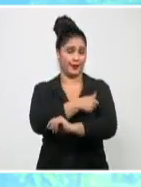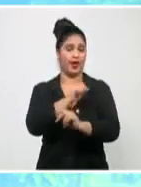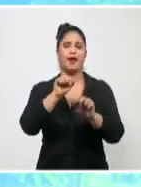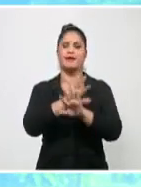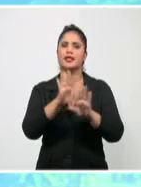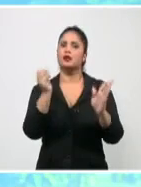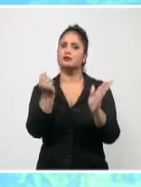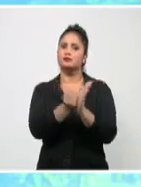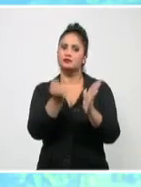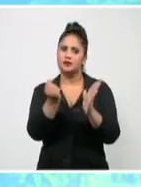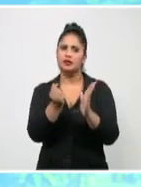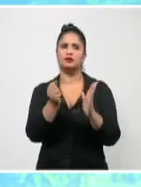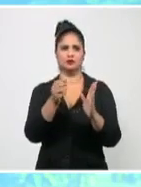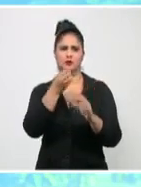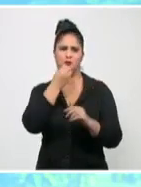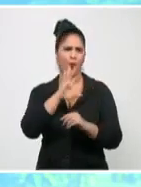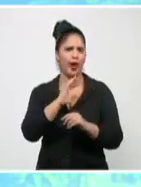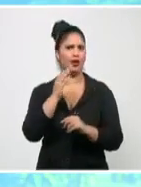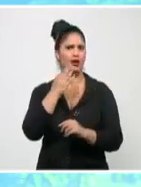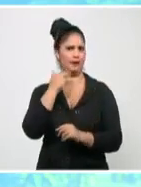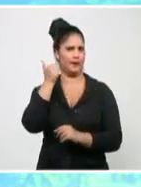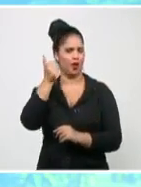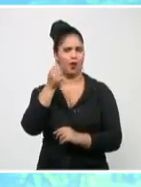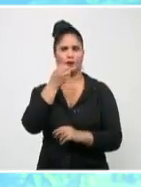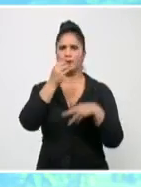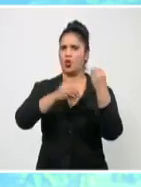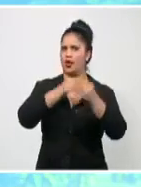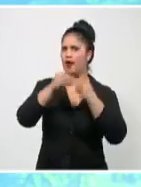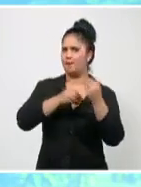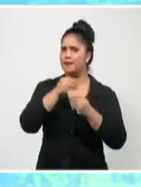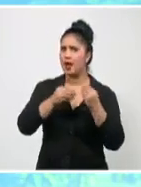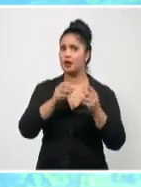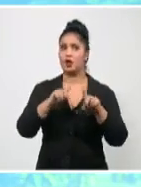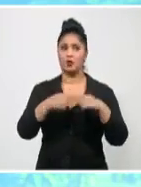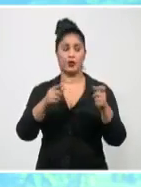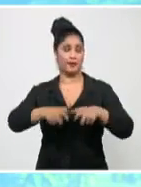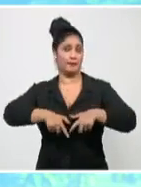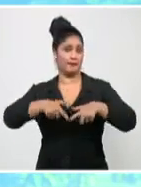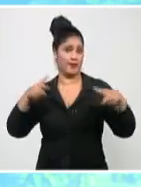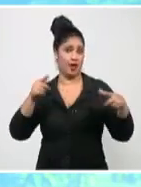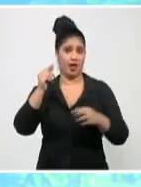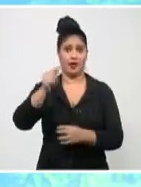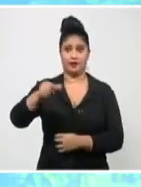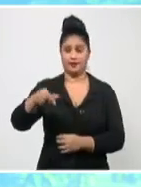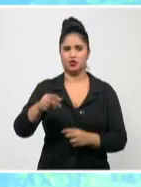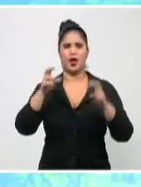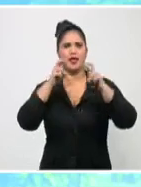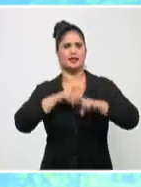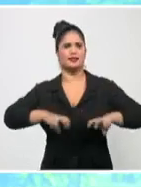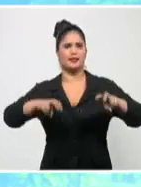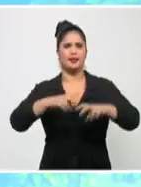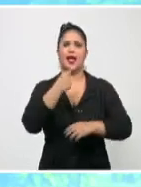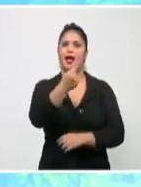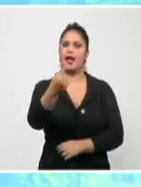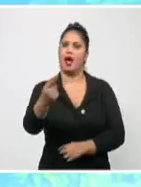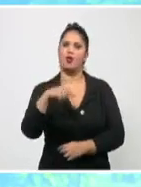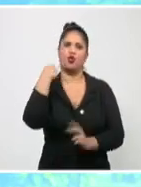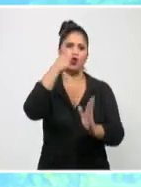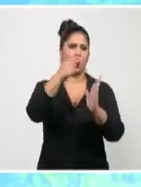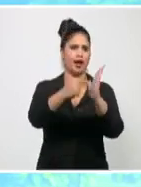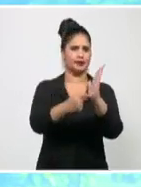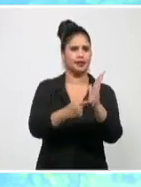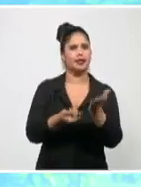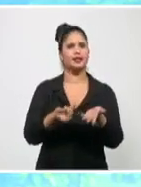efectividad de los tratamientos, porque es en mucha mayor cantidad de pacientes, se estudian eventos adversos a largo plazo, se estudian nuevas